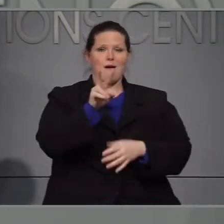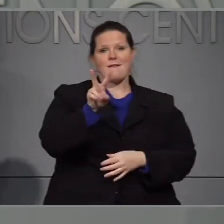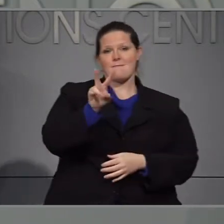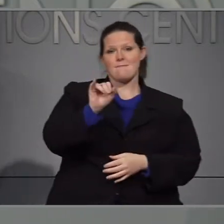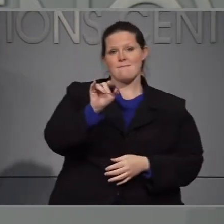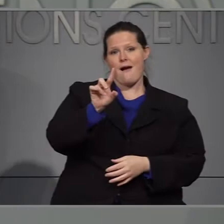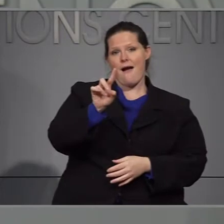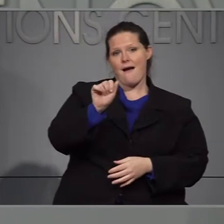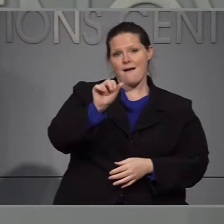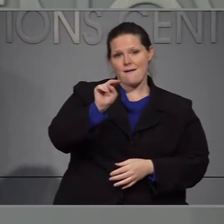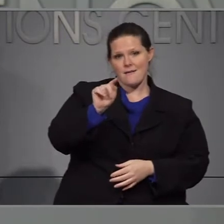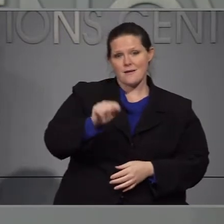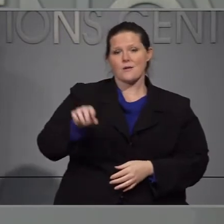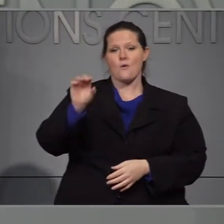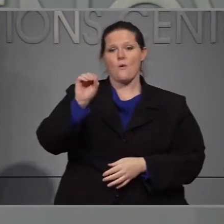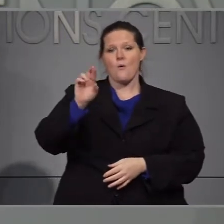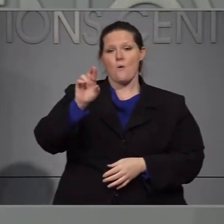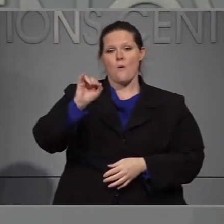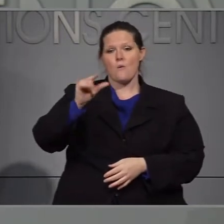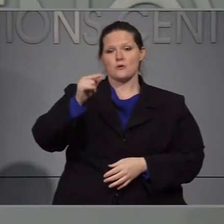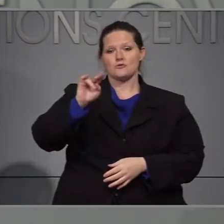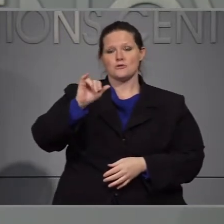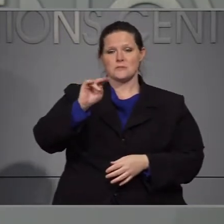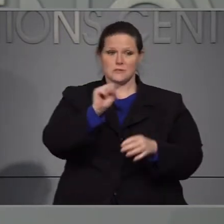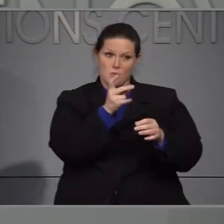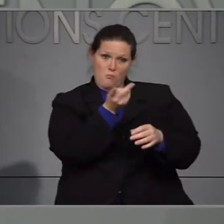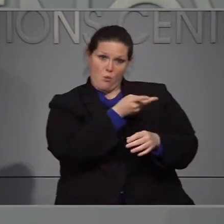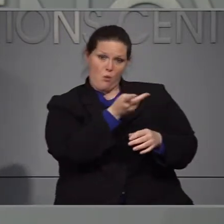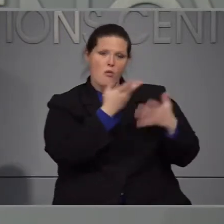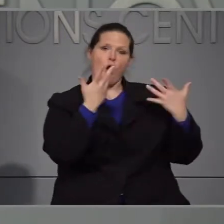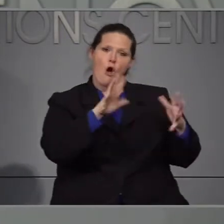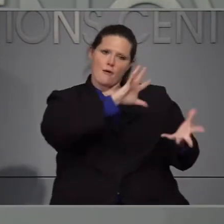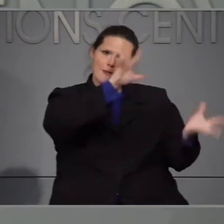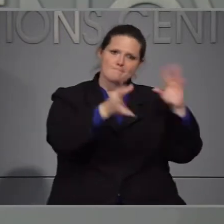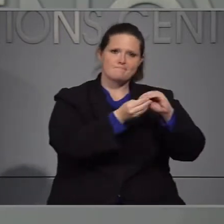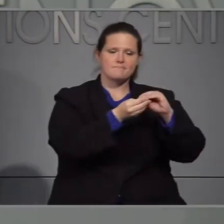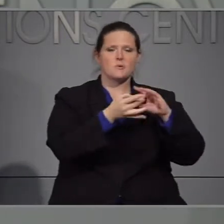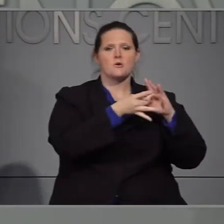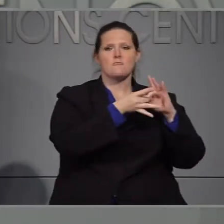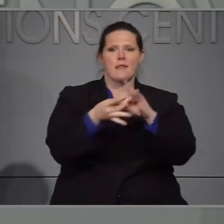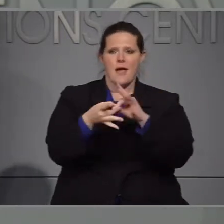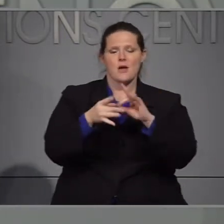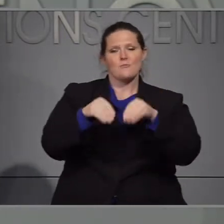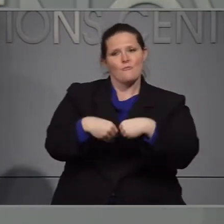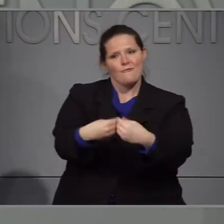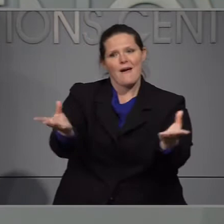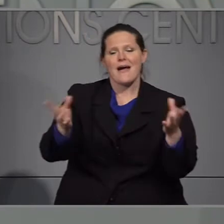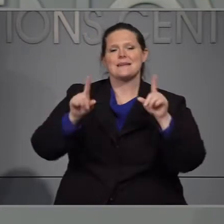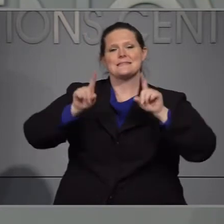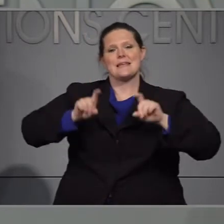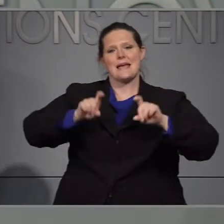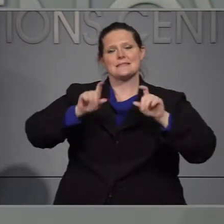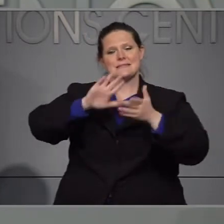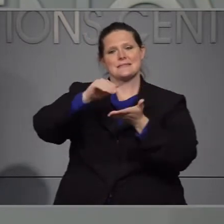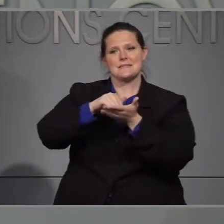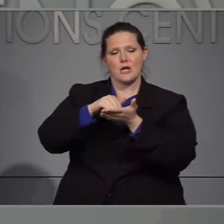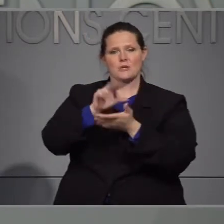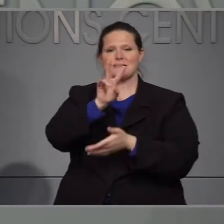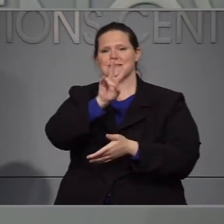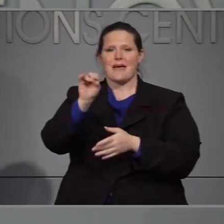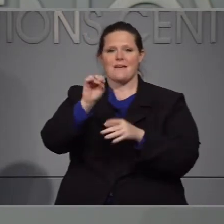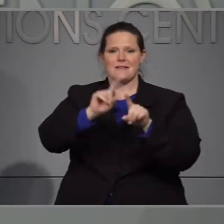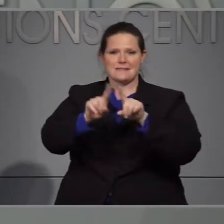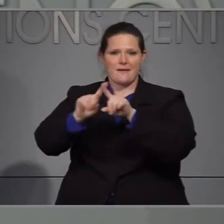y a origen quienes han ya ofrecido más de 70 eventos gratuitos en la comunidad